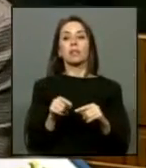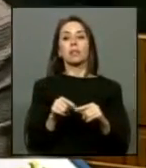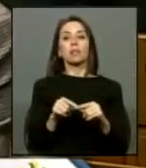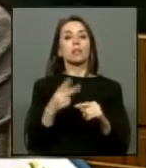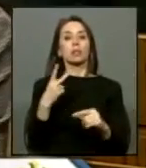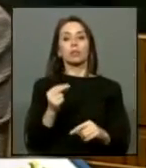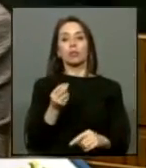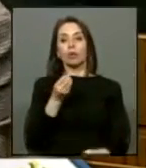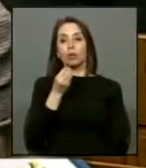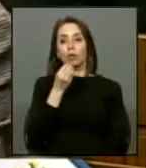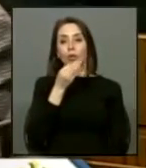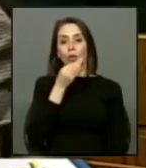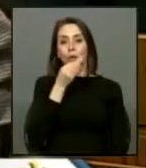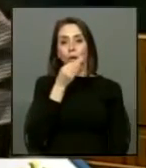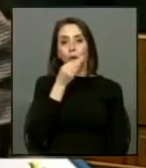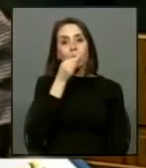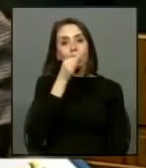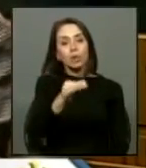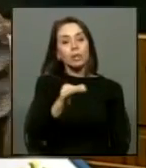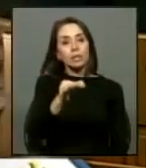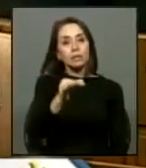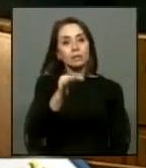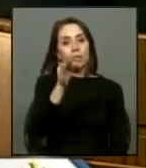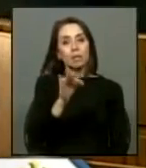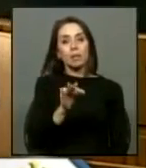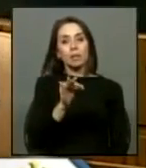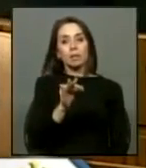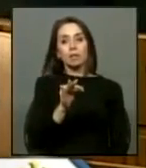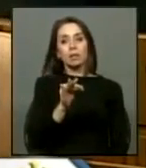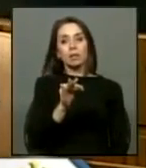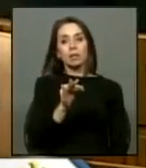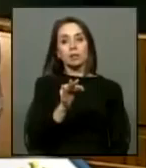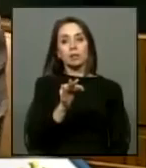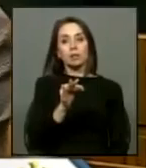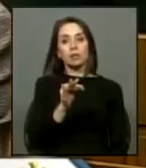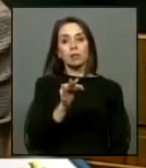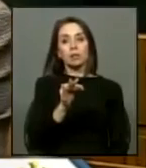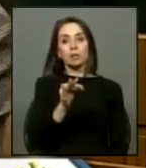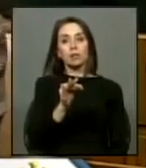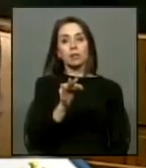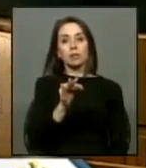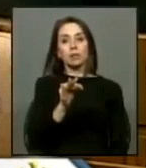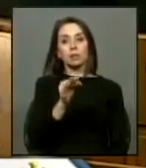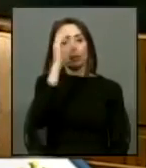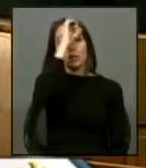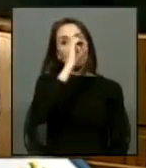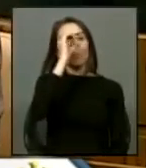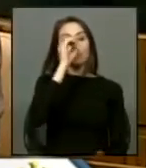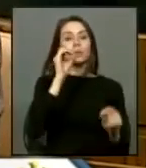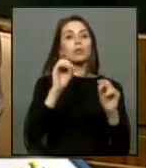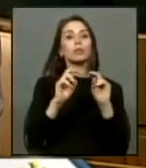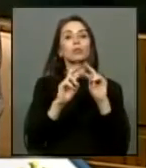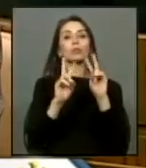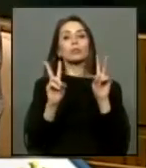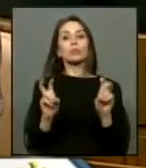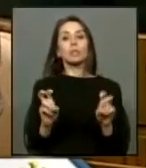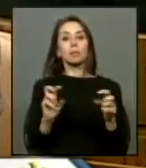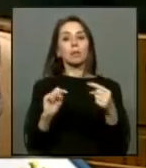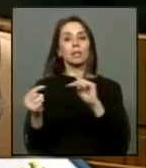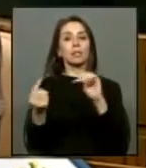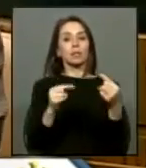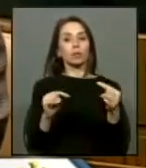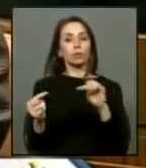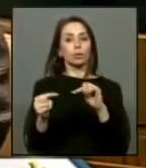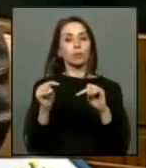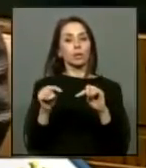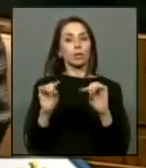pronunciarse en forma directa frente a lo que es el tema en debate que